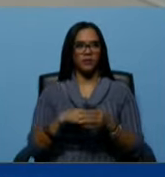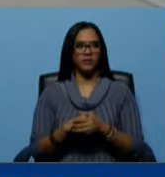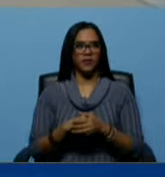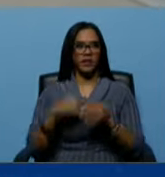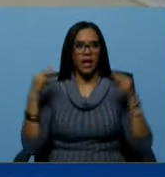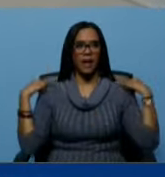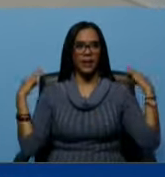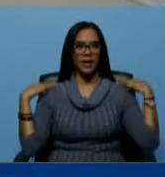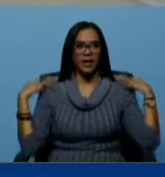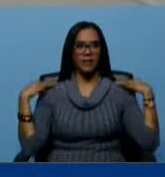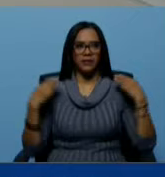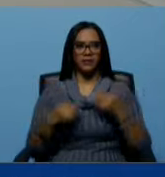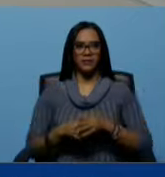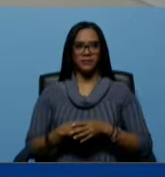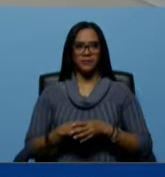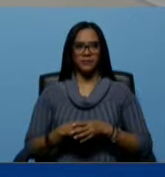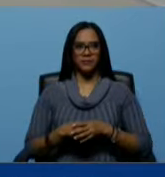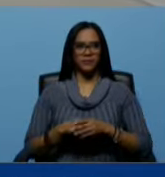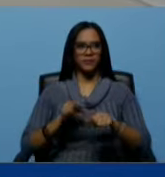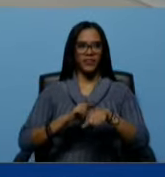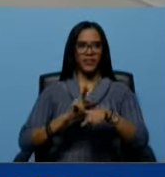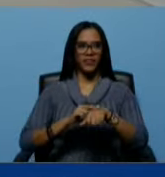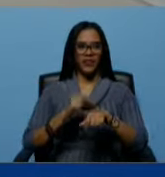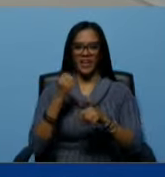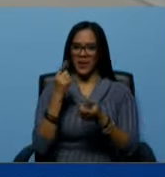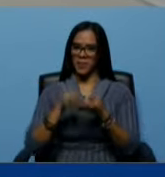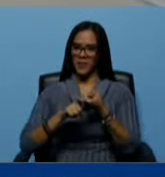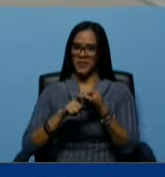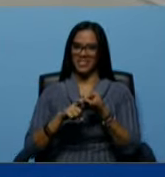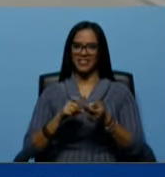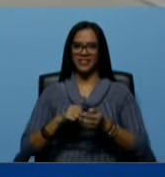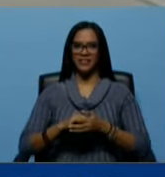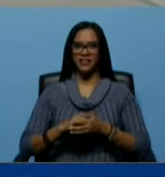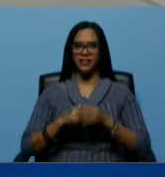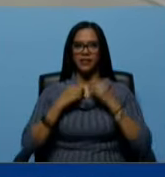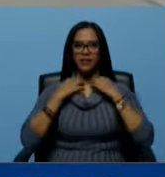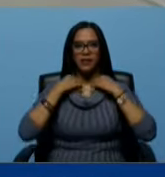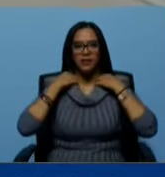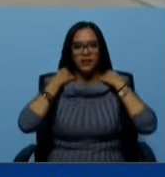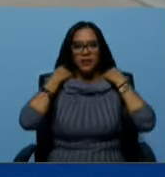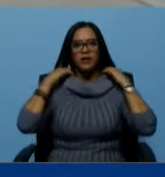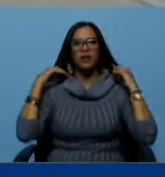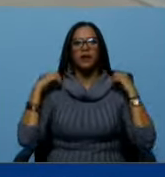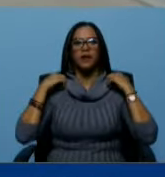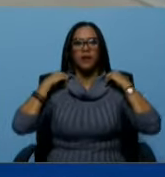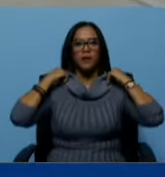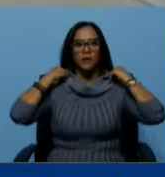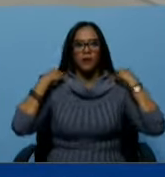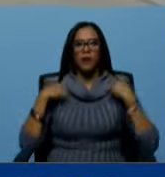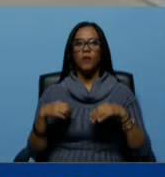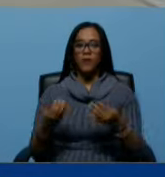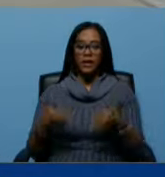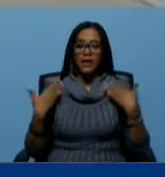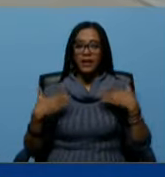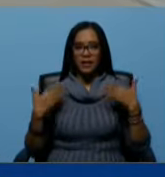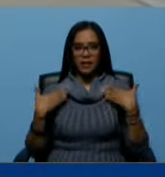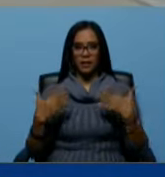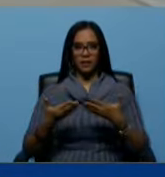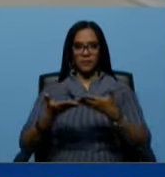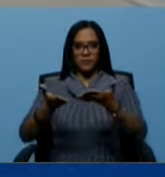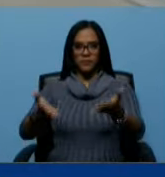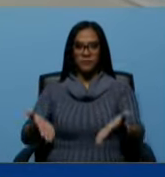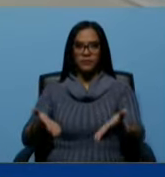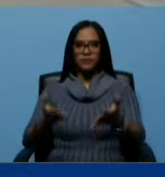almirante en jefa, doctora Silita. Una gran alegría venir a entregarle a esta comunidad su